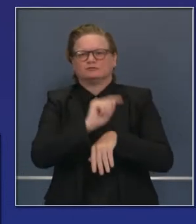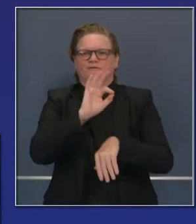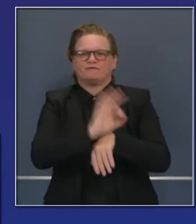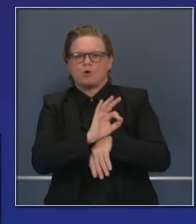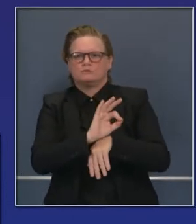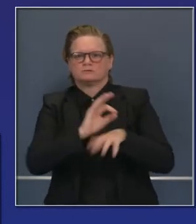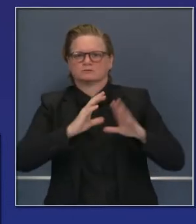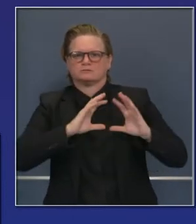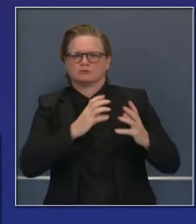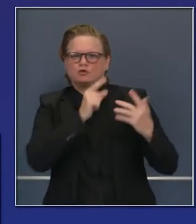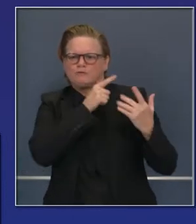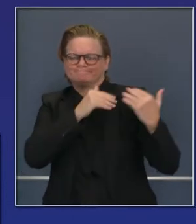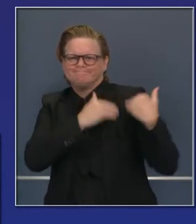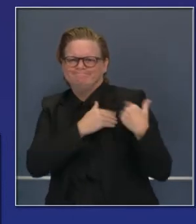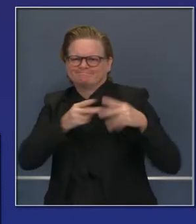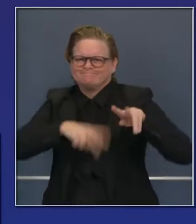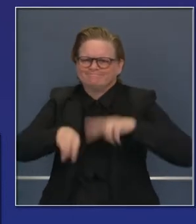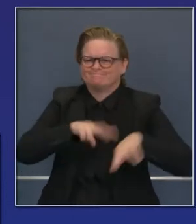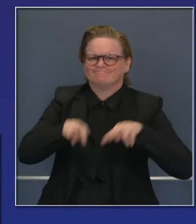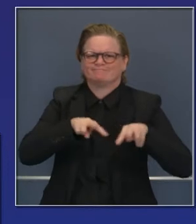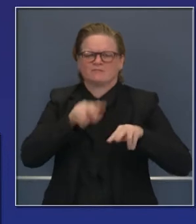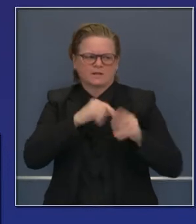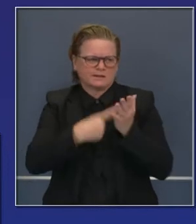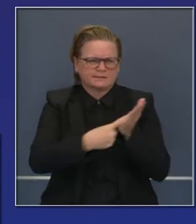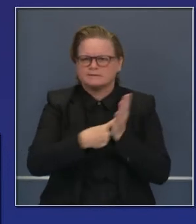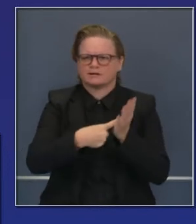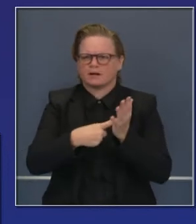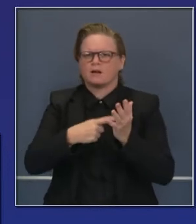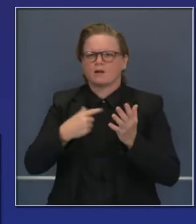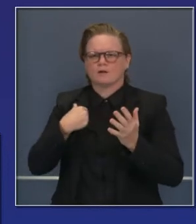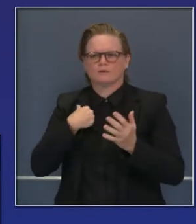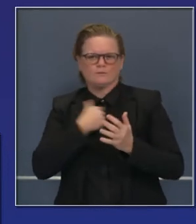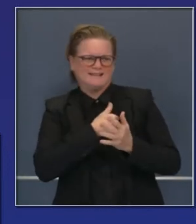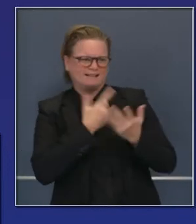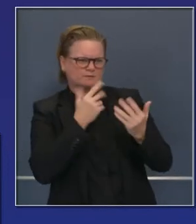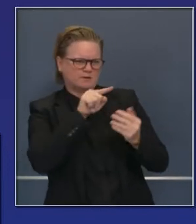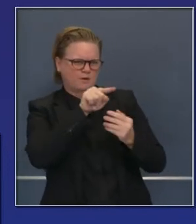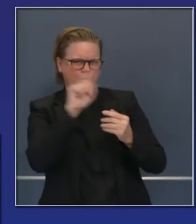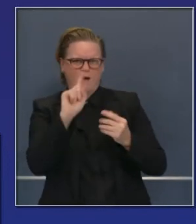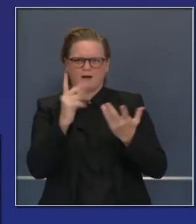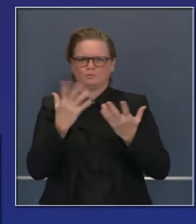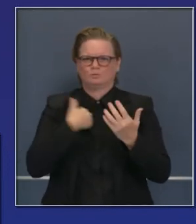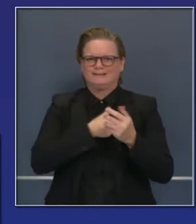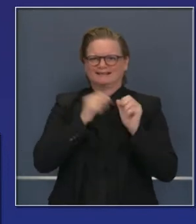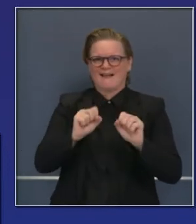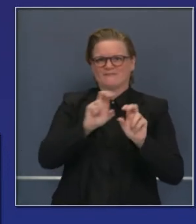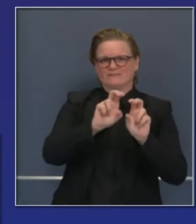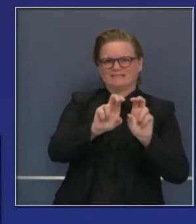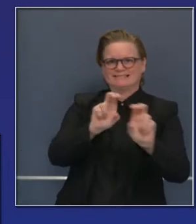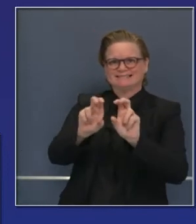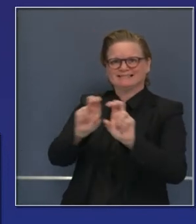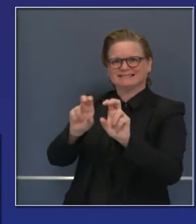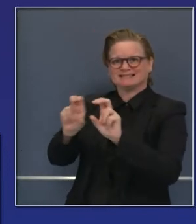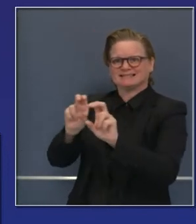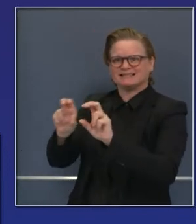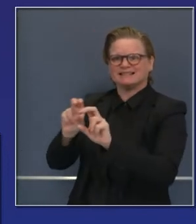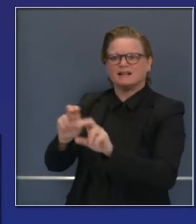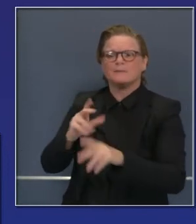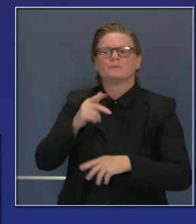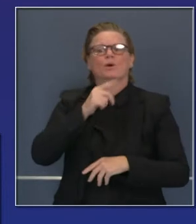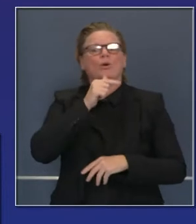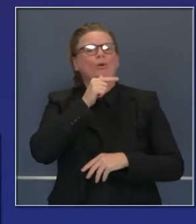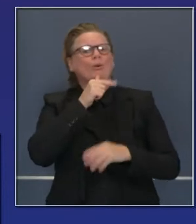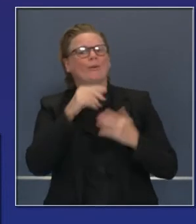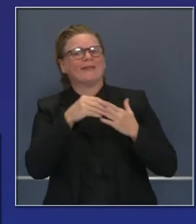Es interesante para algunos. Gracias. fue idea de Janet Yellen, la ex jefa